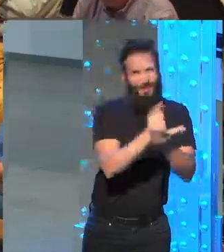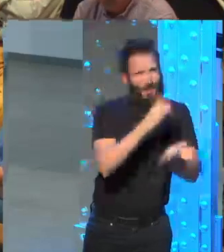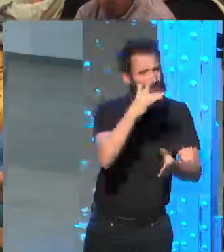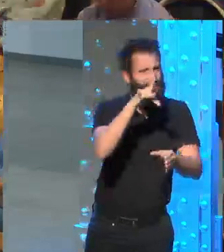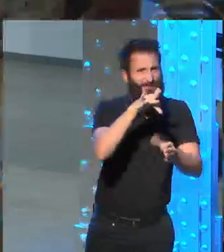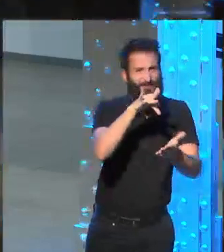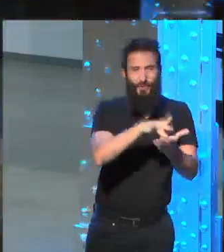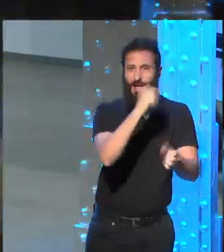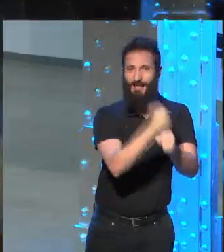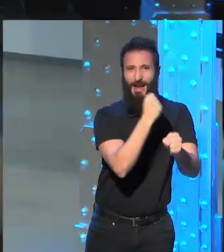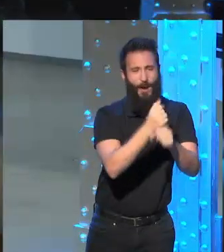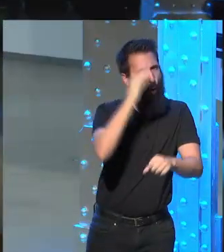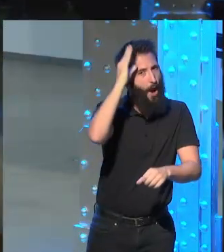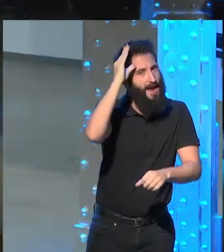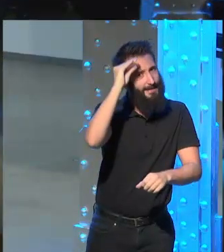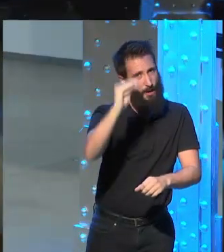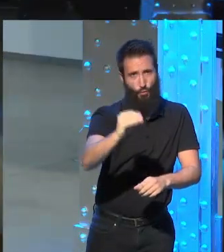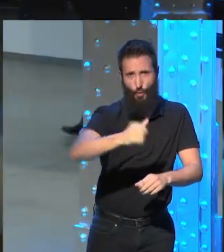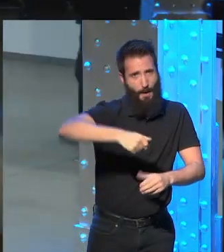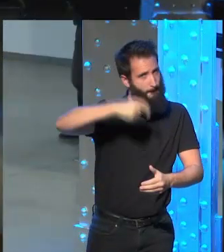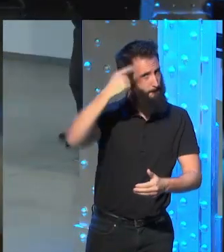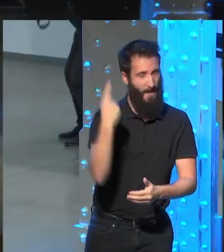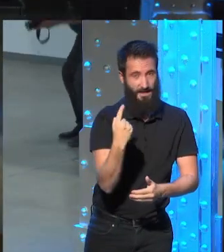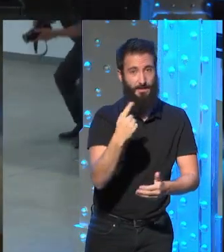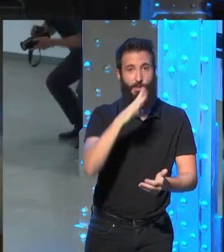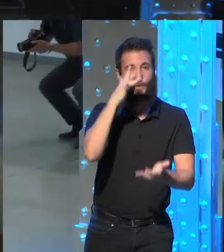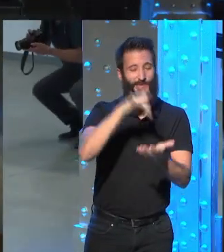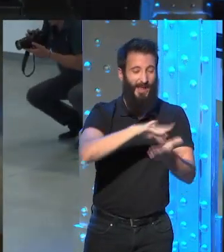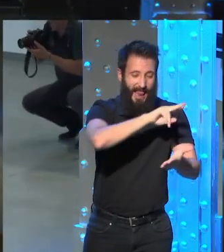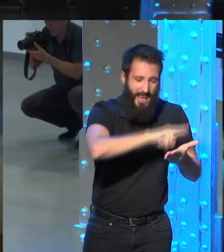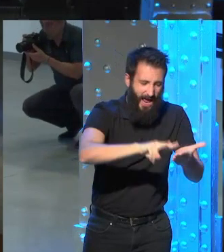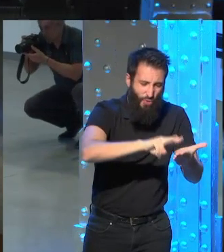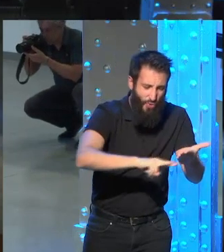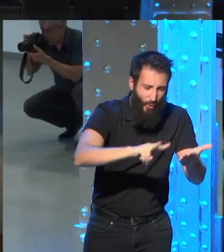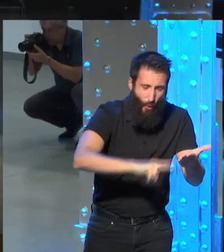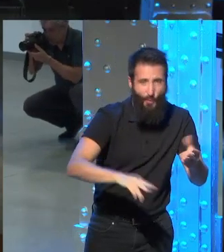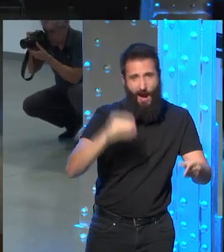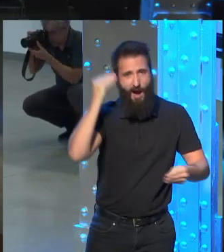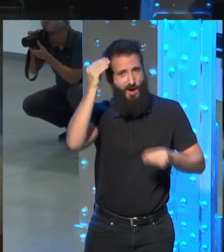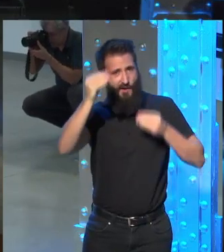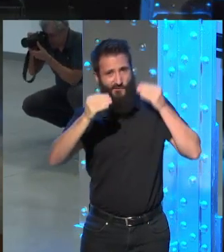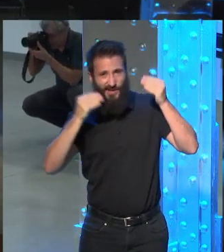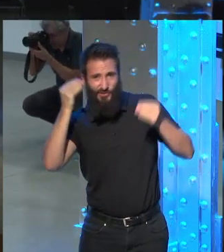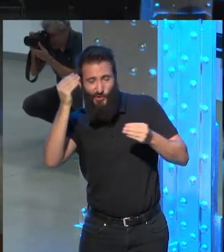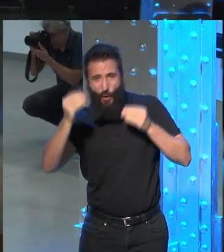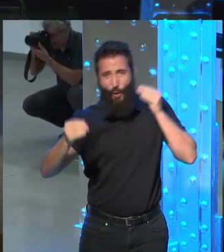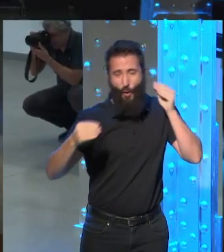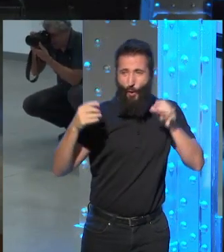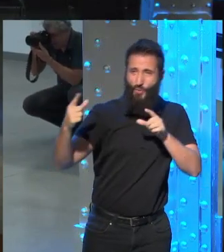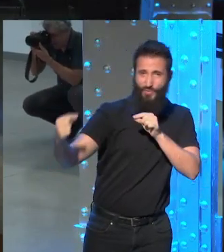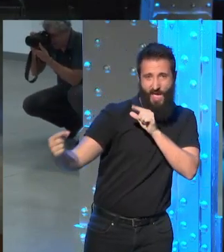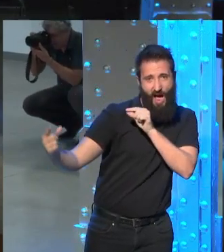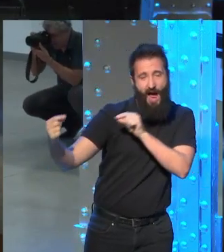intelectual, de lecturas, de reflexión, de diálogos, porque las clases